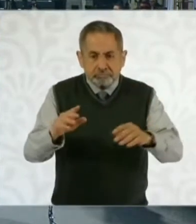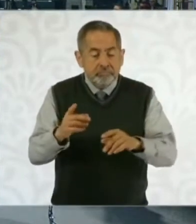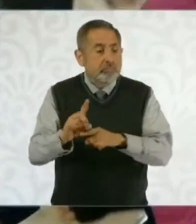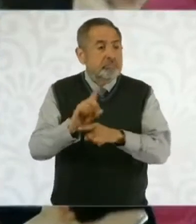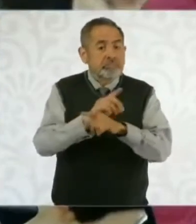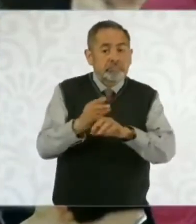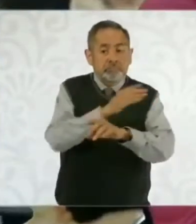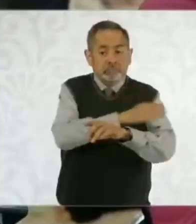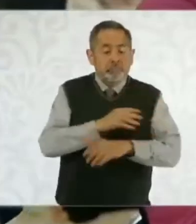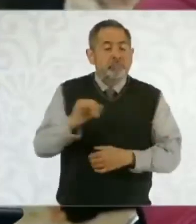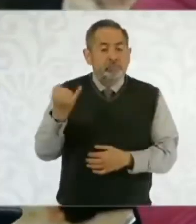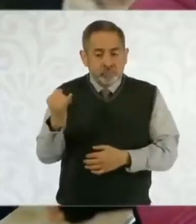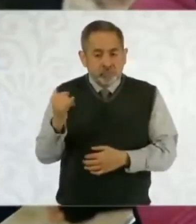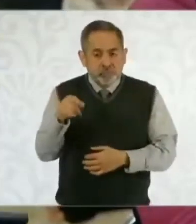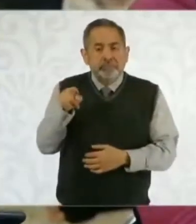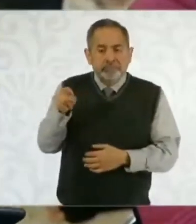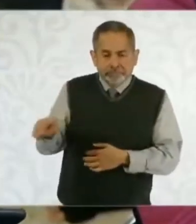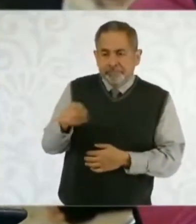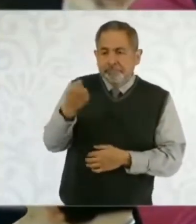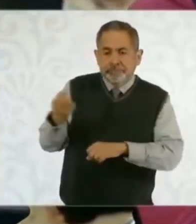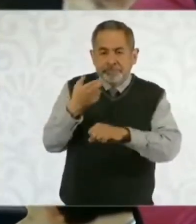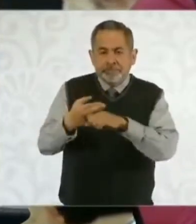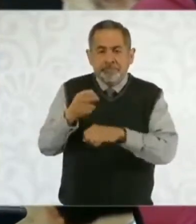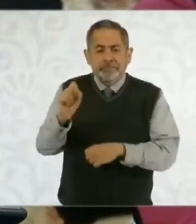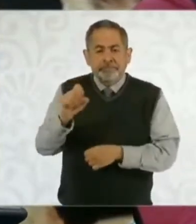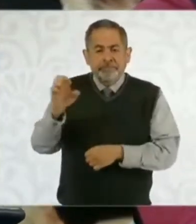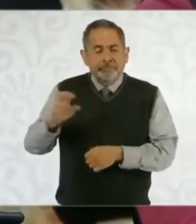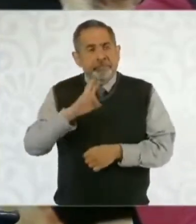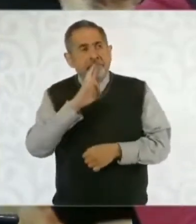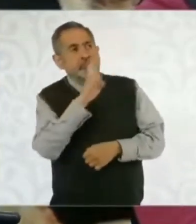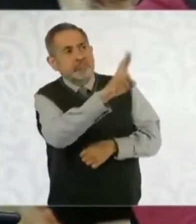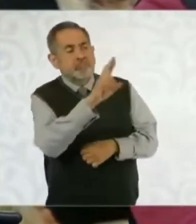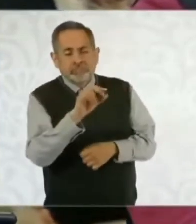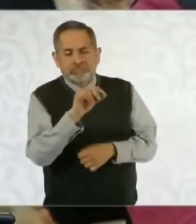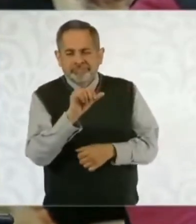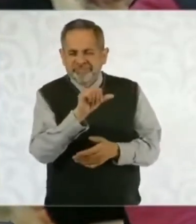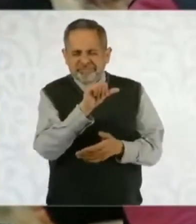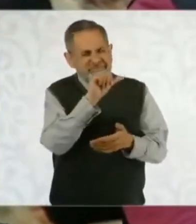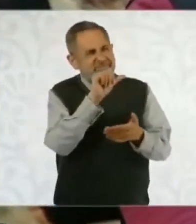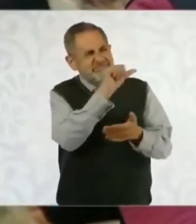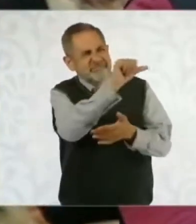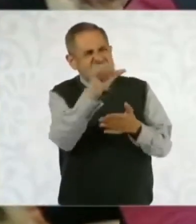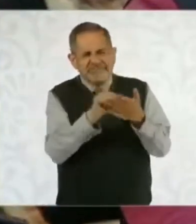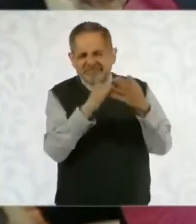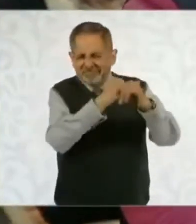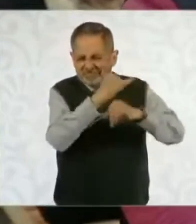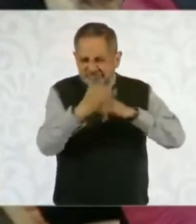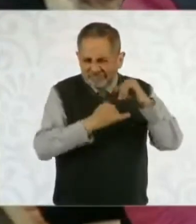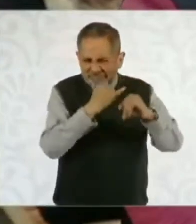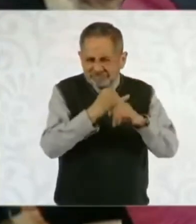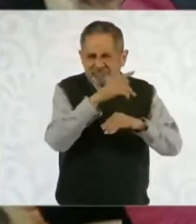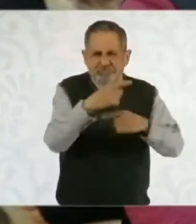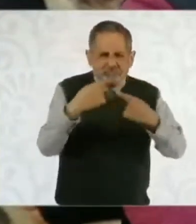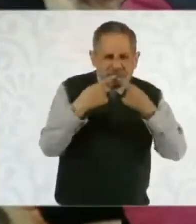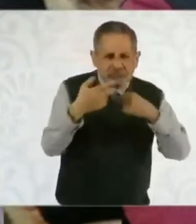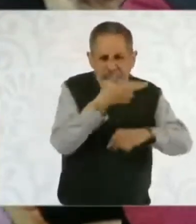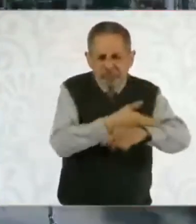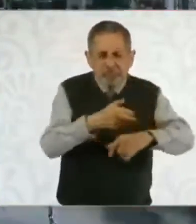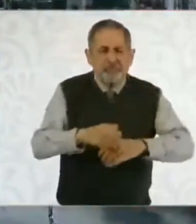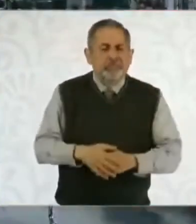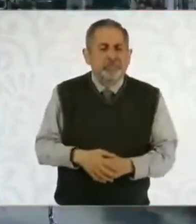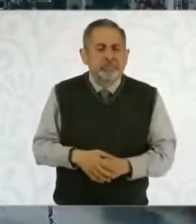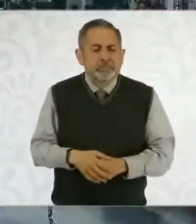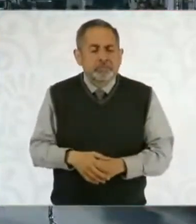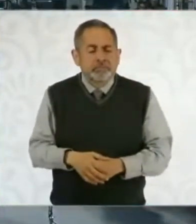sí hubo ya una respuesta de la Secretaría de Economía ante este Centro Internacional de Arreglo de Diferencias en torno a